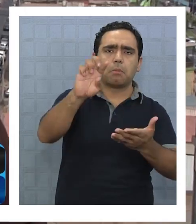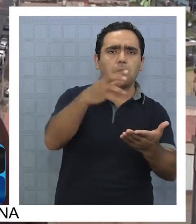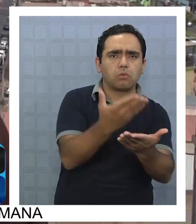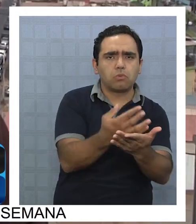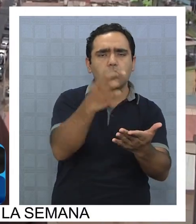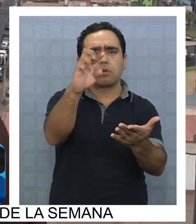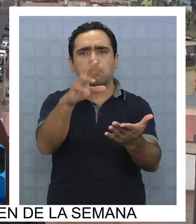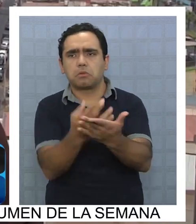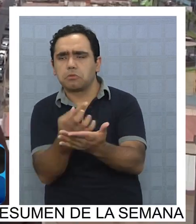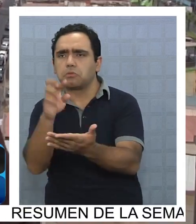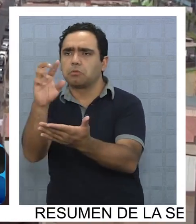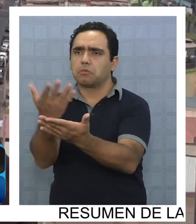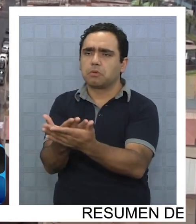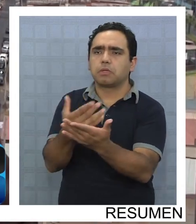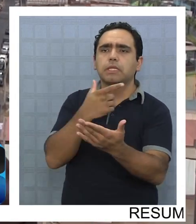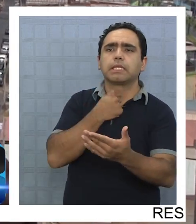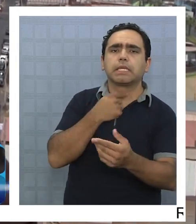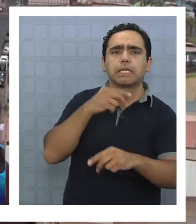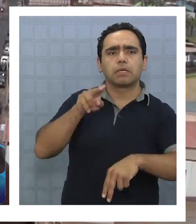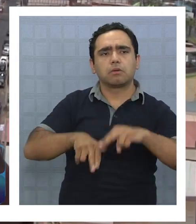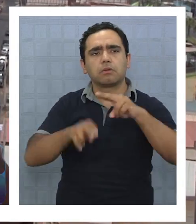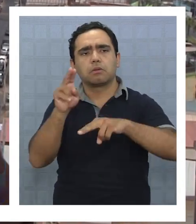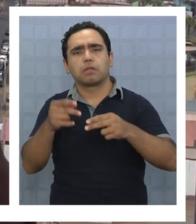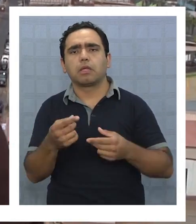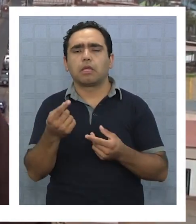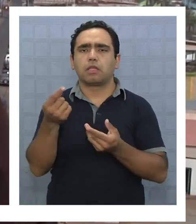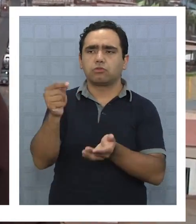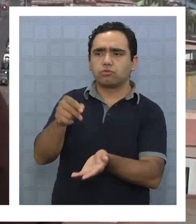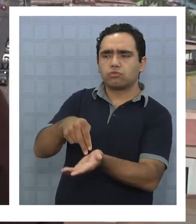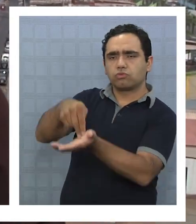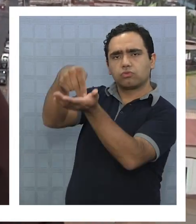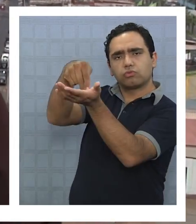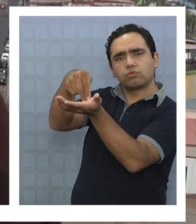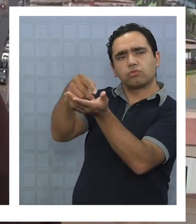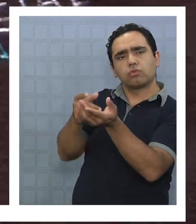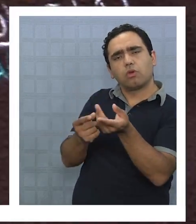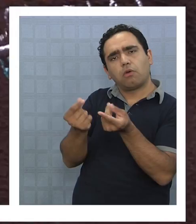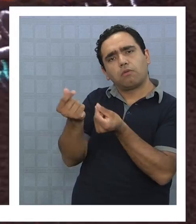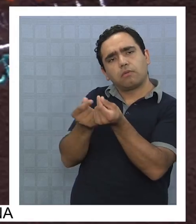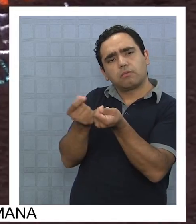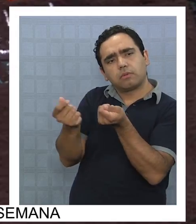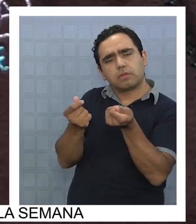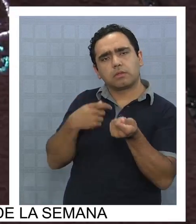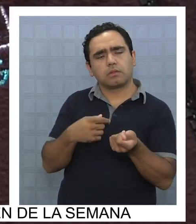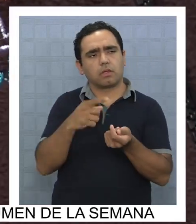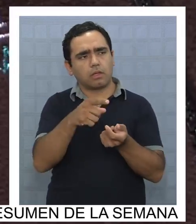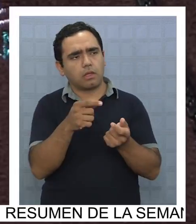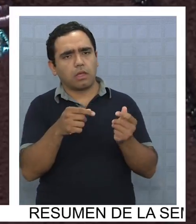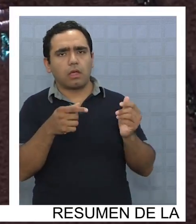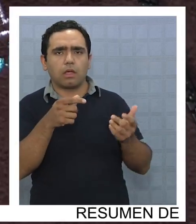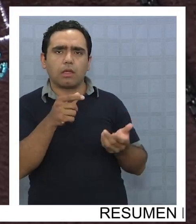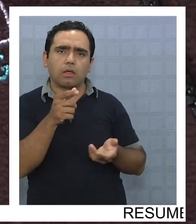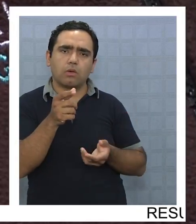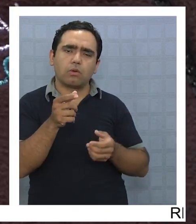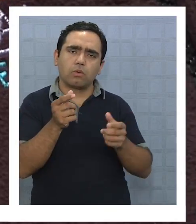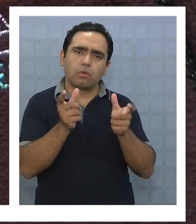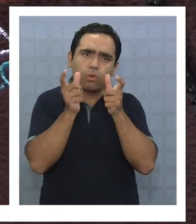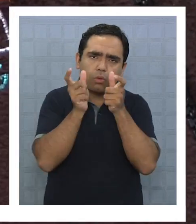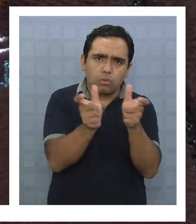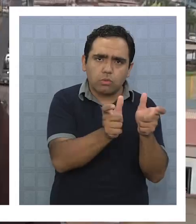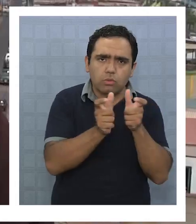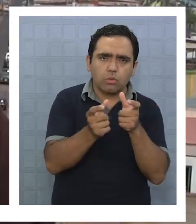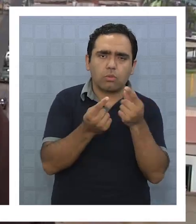de esto, del requerimiento de precios Zona Franca, que para la Contraloría, para las compras públicas, es totalmente discriminatorio.